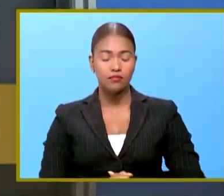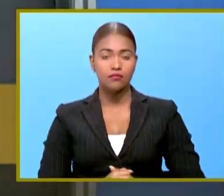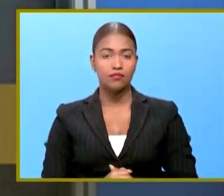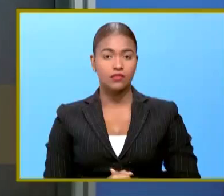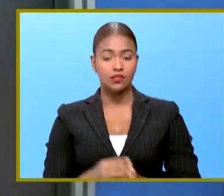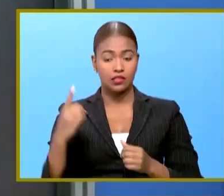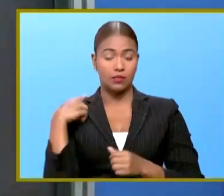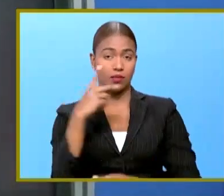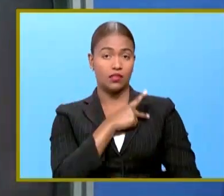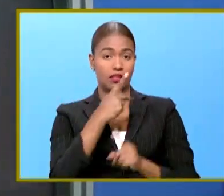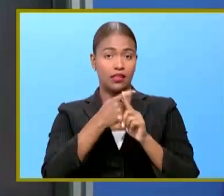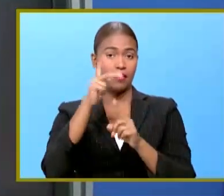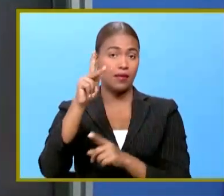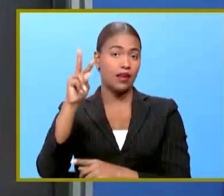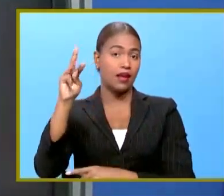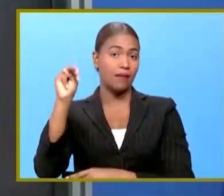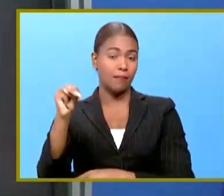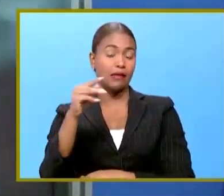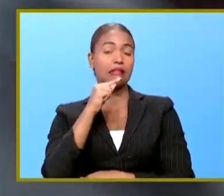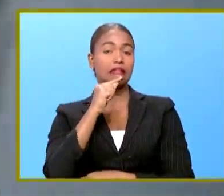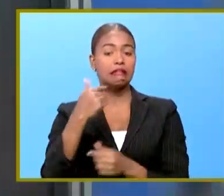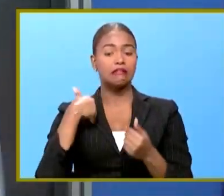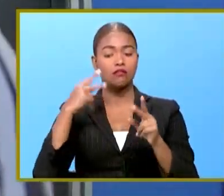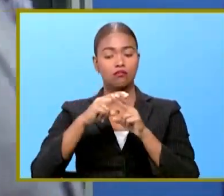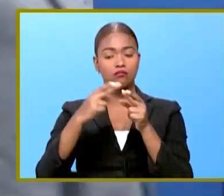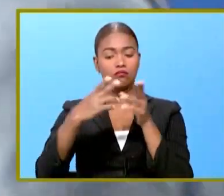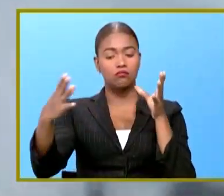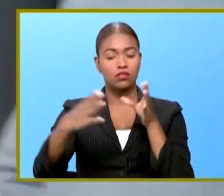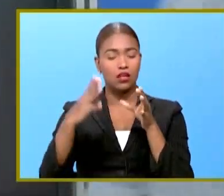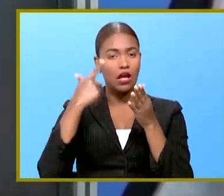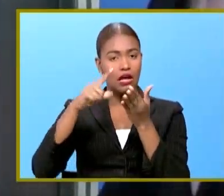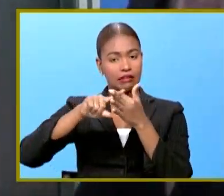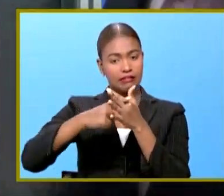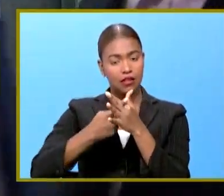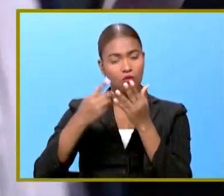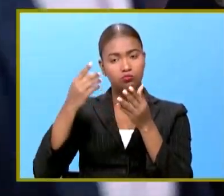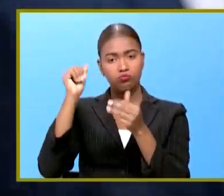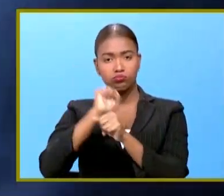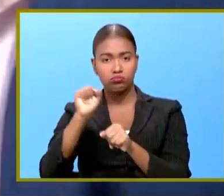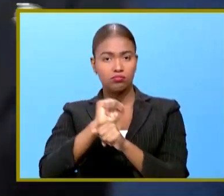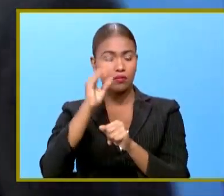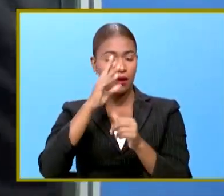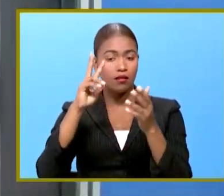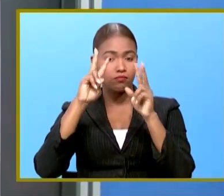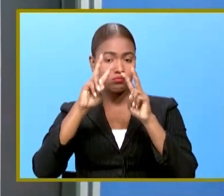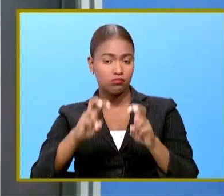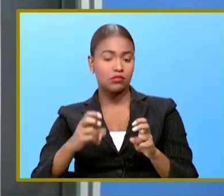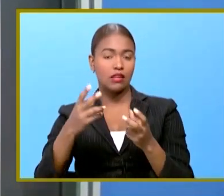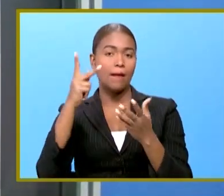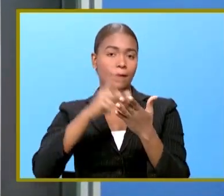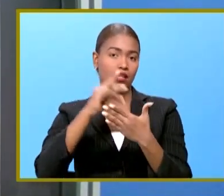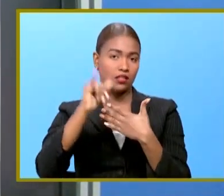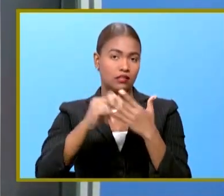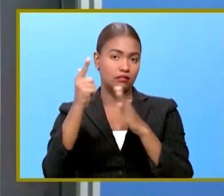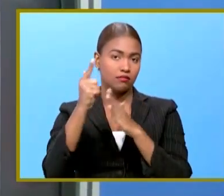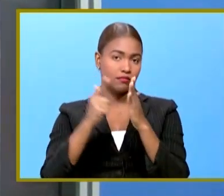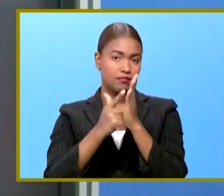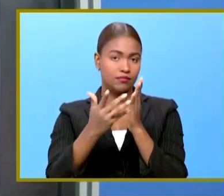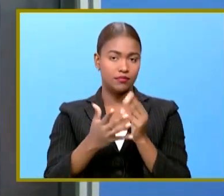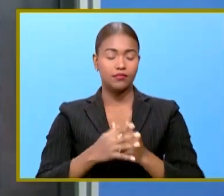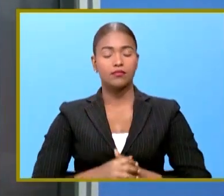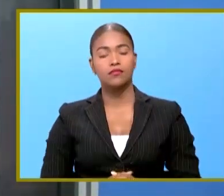Los diputados del PRM sostuvieron una reunión en la que iniciaron las comisiones que estudiarán los proyectos de ley